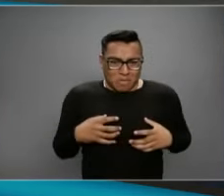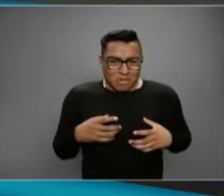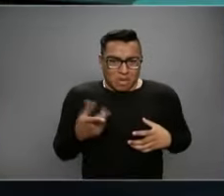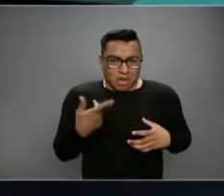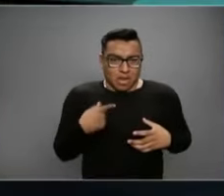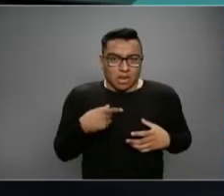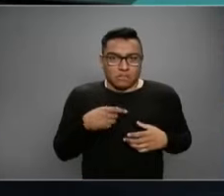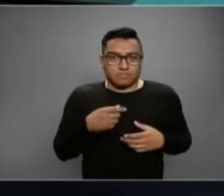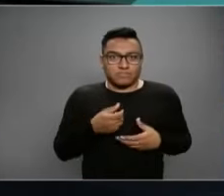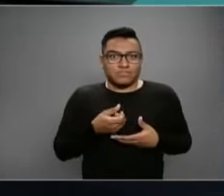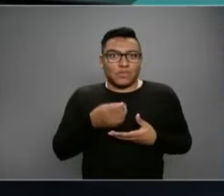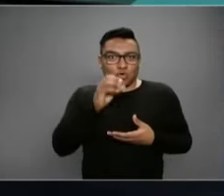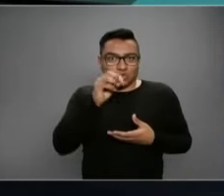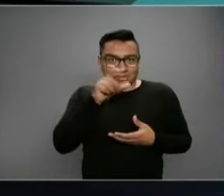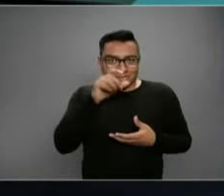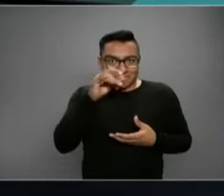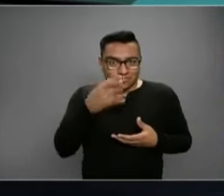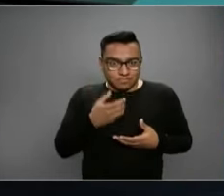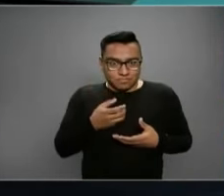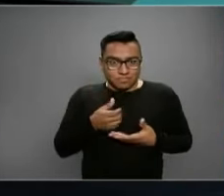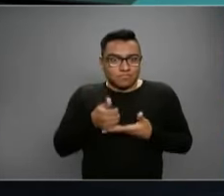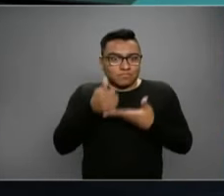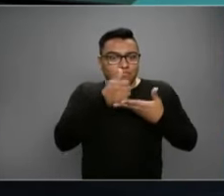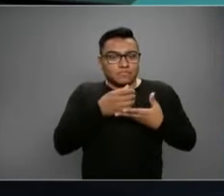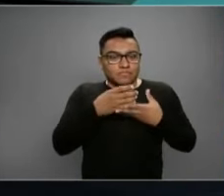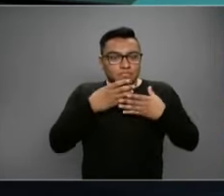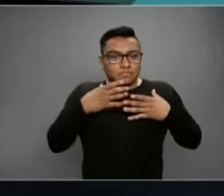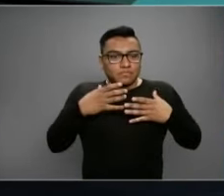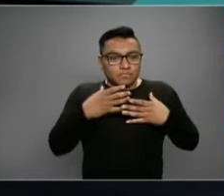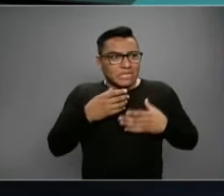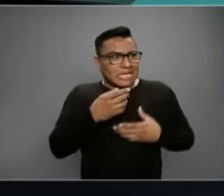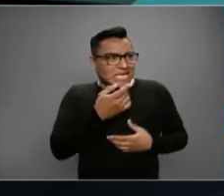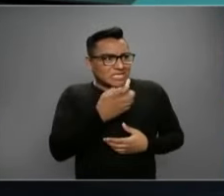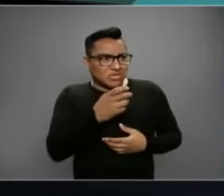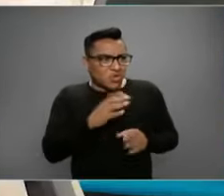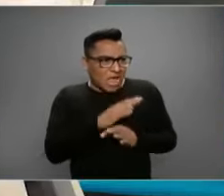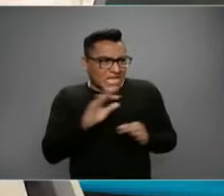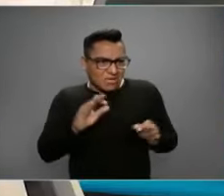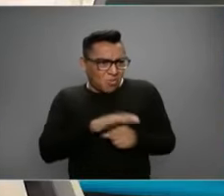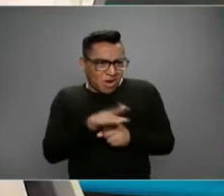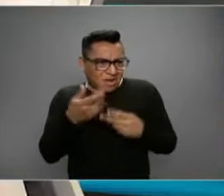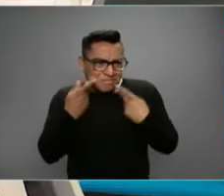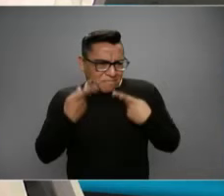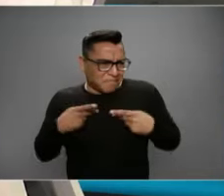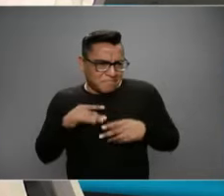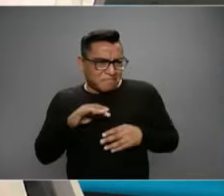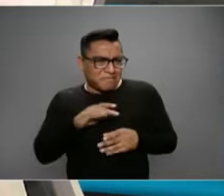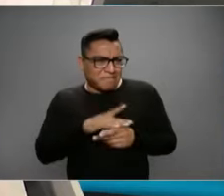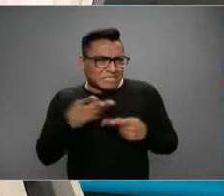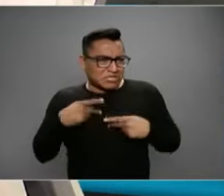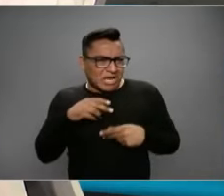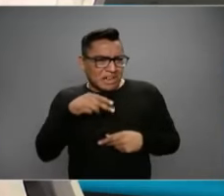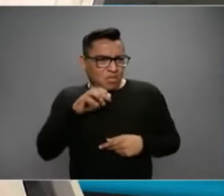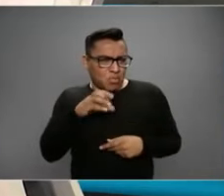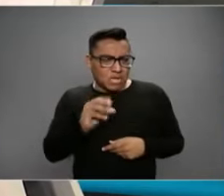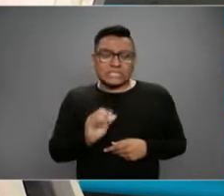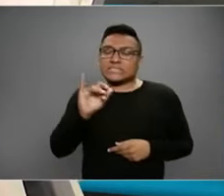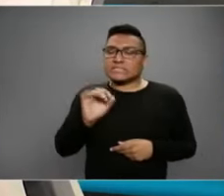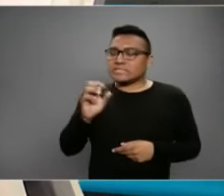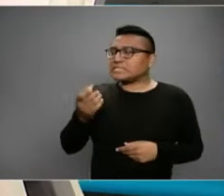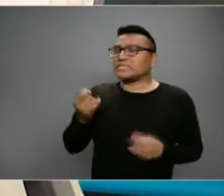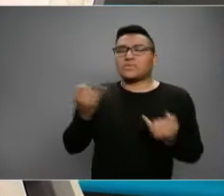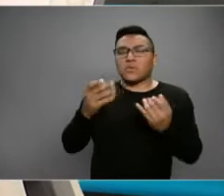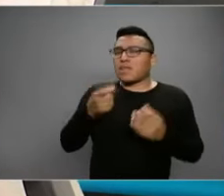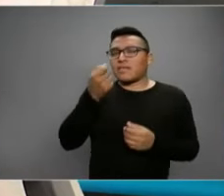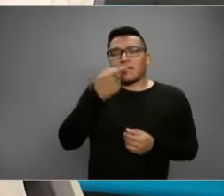solo. Eso es lo que se hace con cualquier paciente que tiene neumonía. Con cualquier paciente que tiene neumonía que requiera de intubación, es el